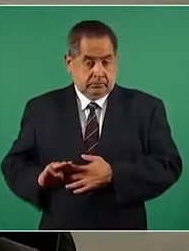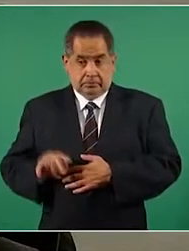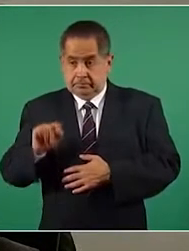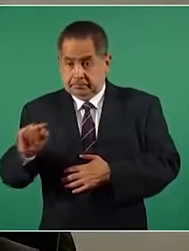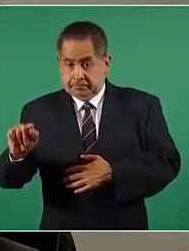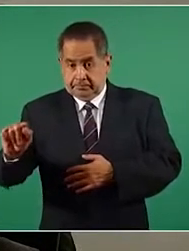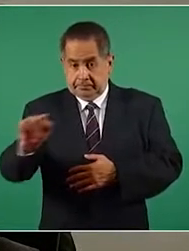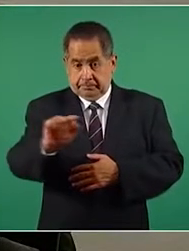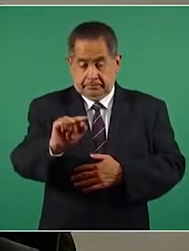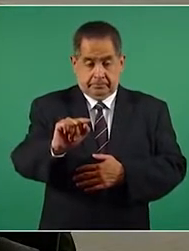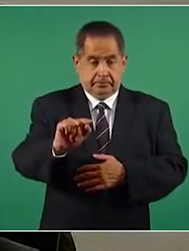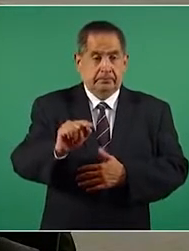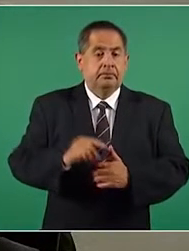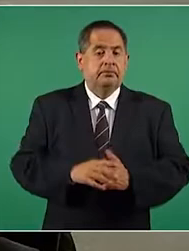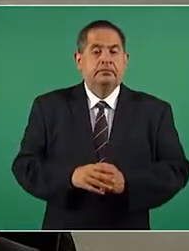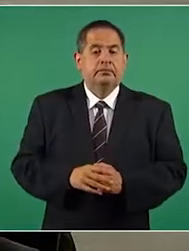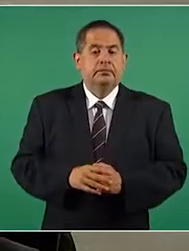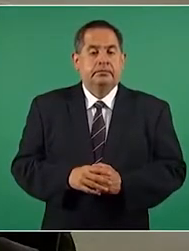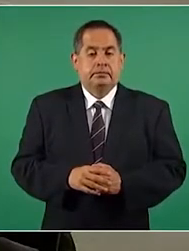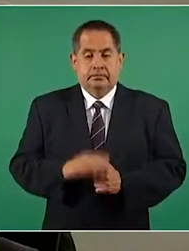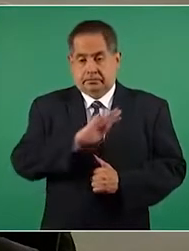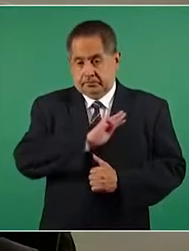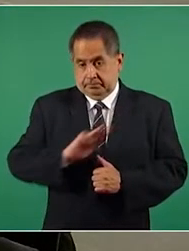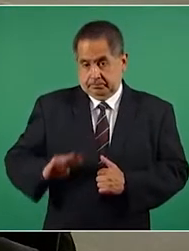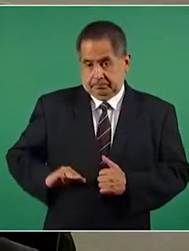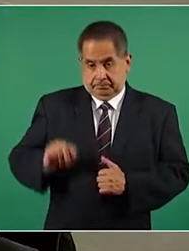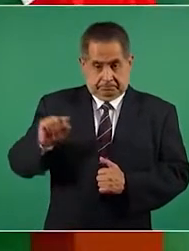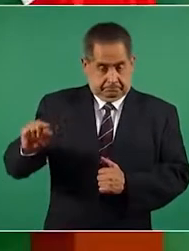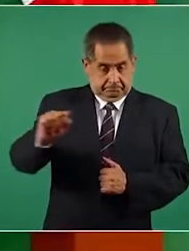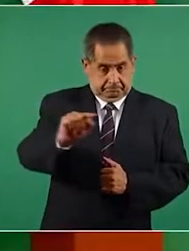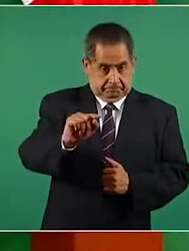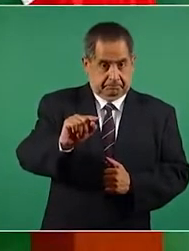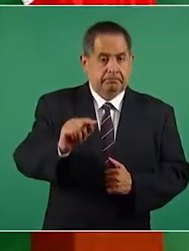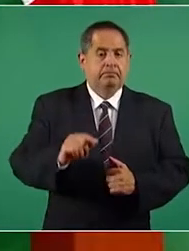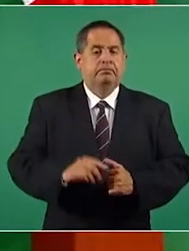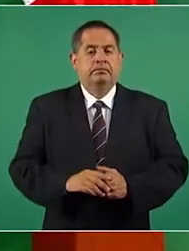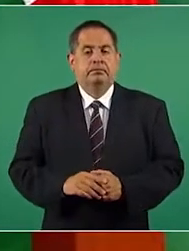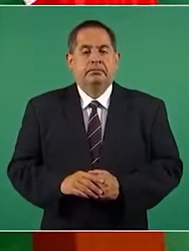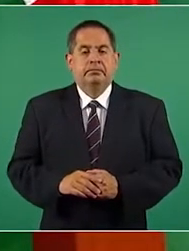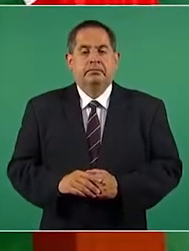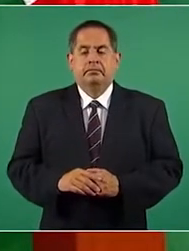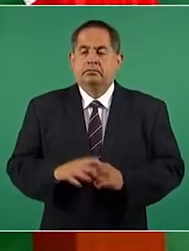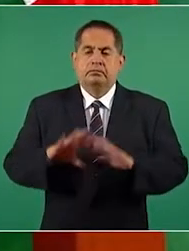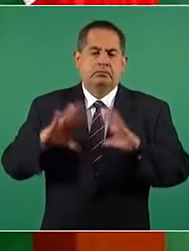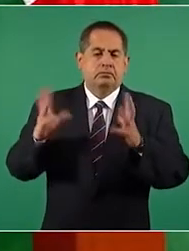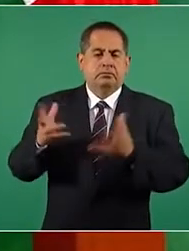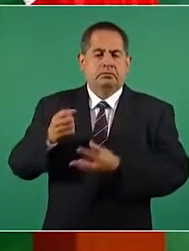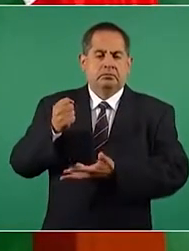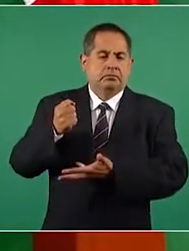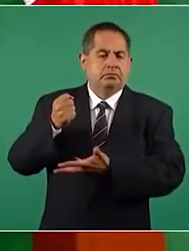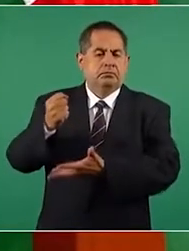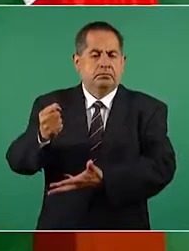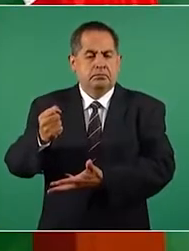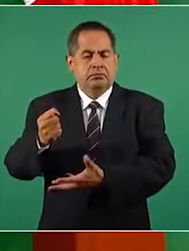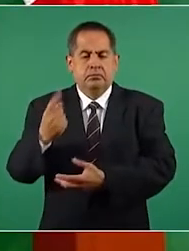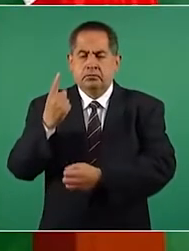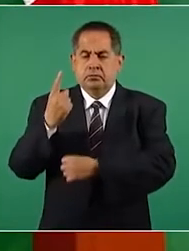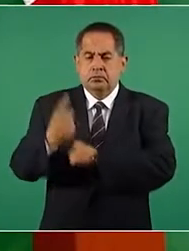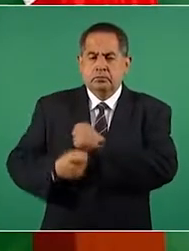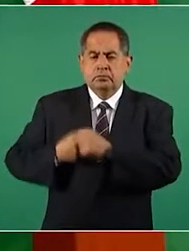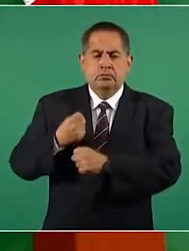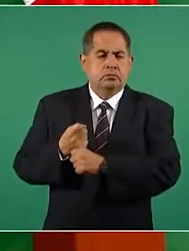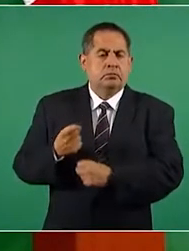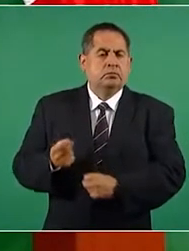por ciento de esos municipios tienen como presupuesto anual